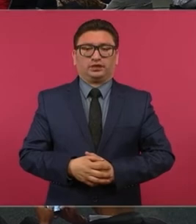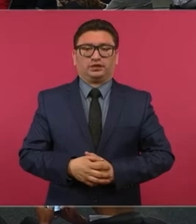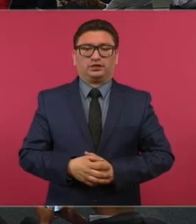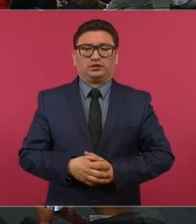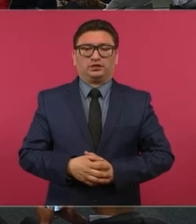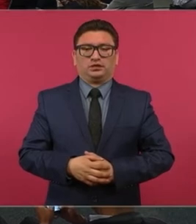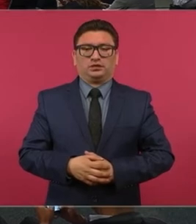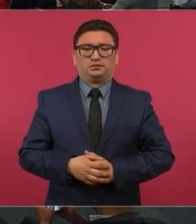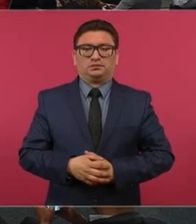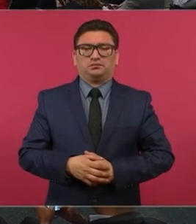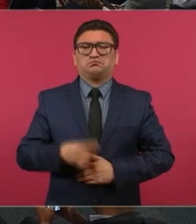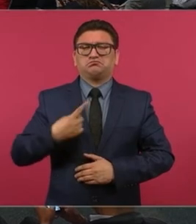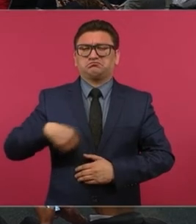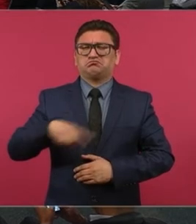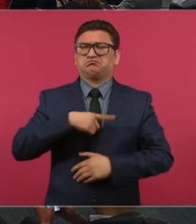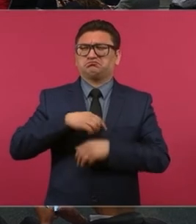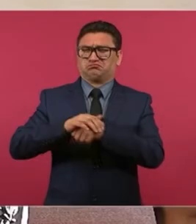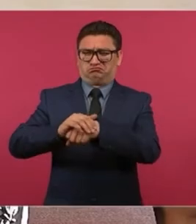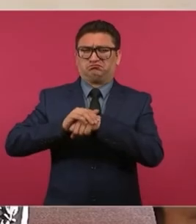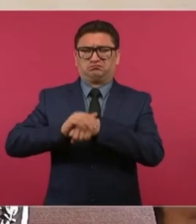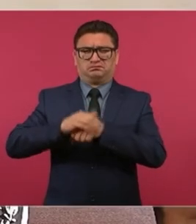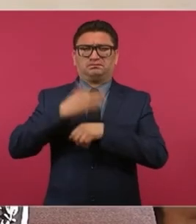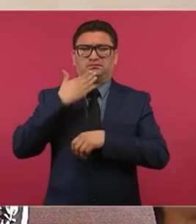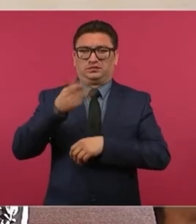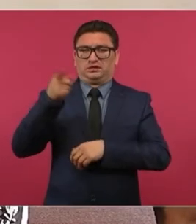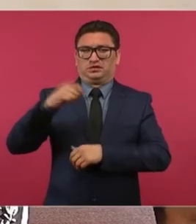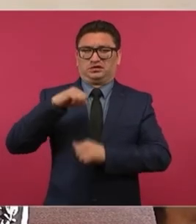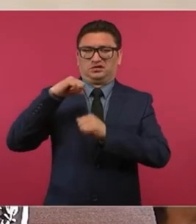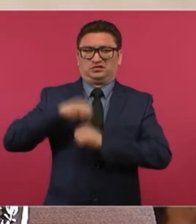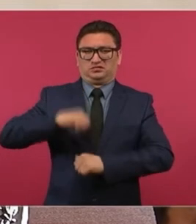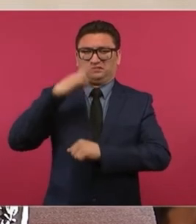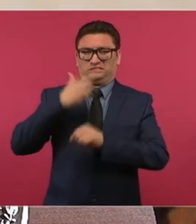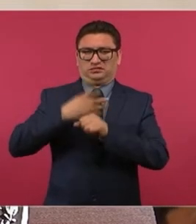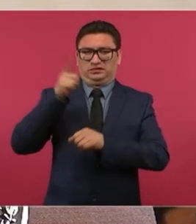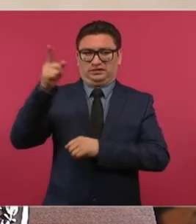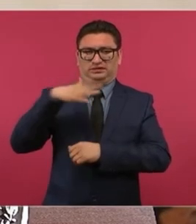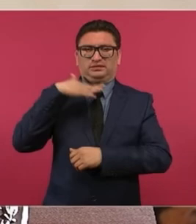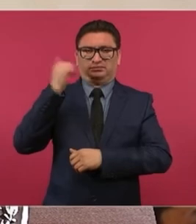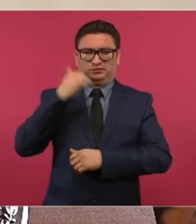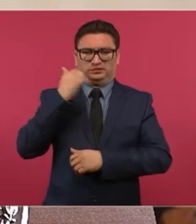buena amistad con las autoridades alemanas.